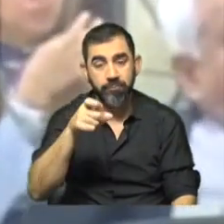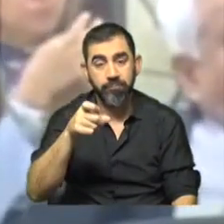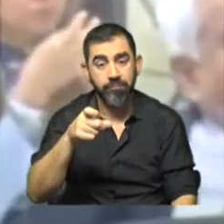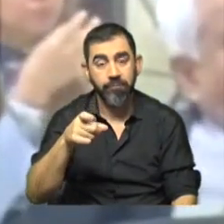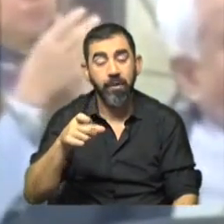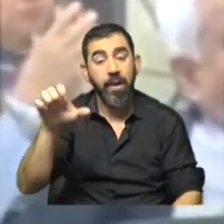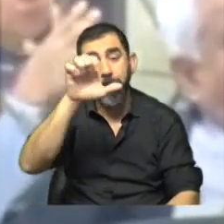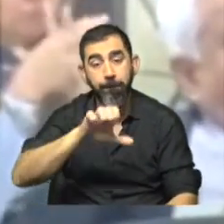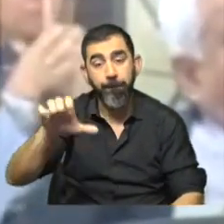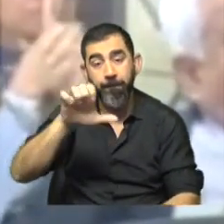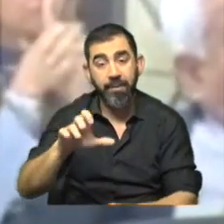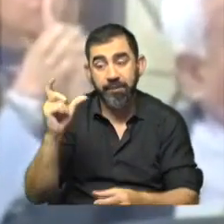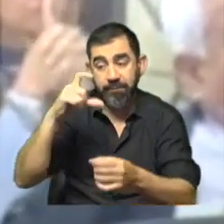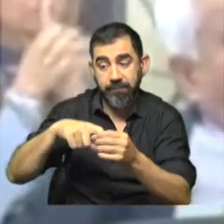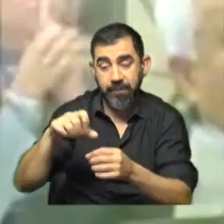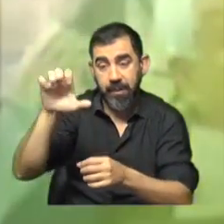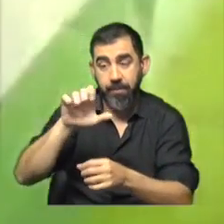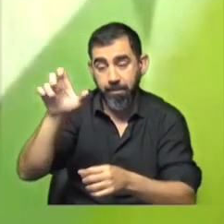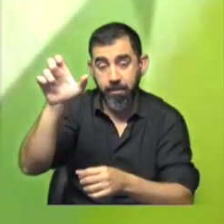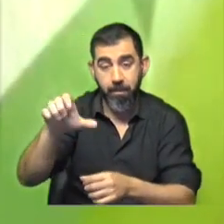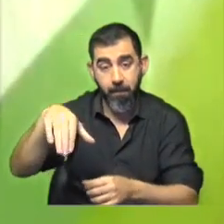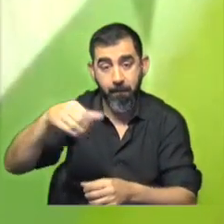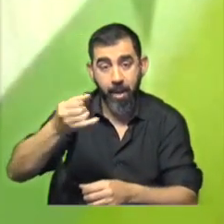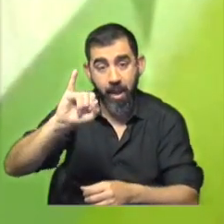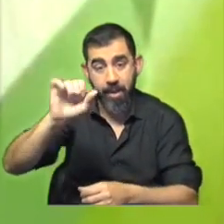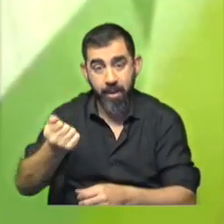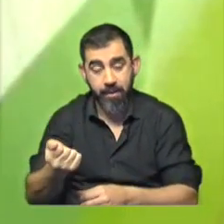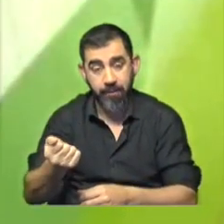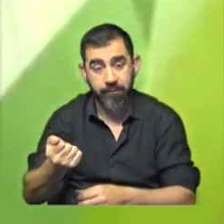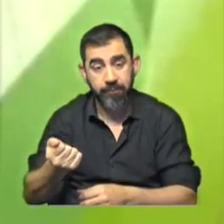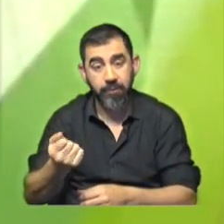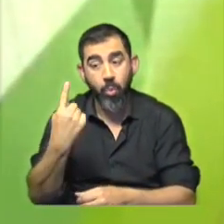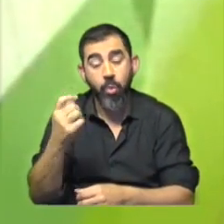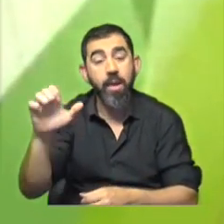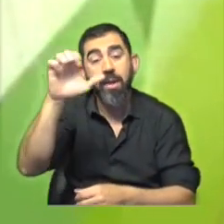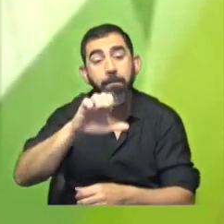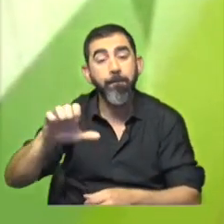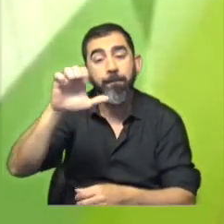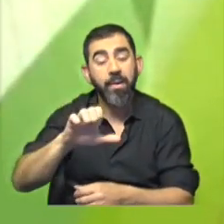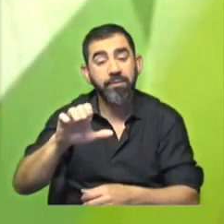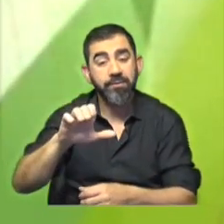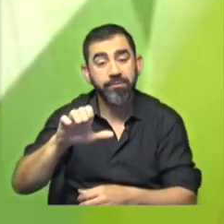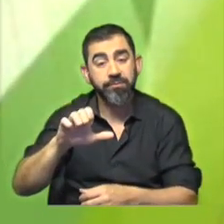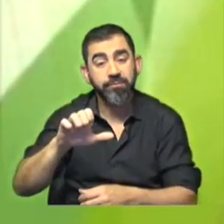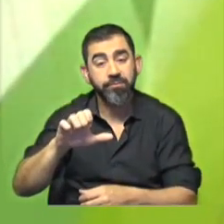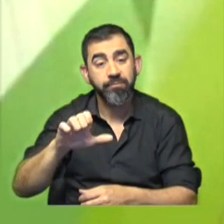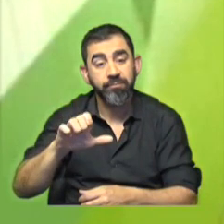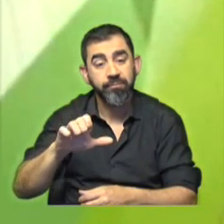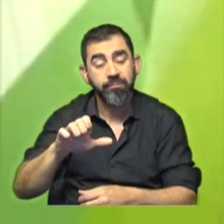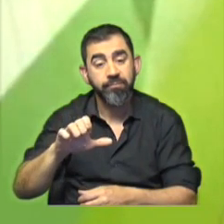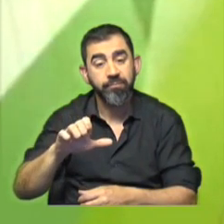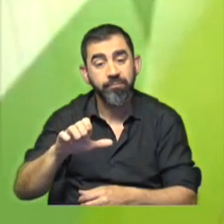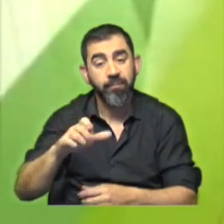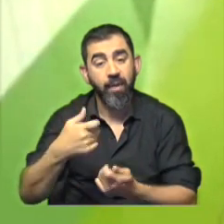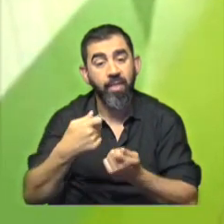sociedad con la que vinculan a Maya en este proceso, es una de las empresas a través de la cual, dicho despacio, le